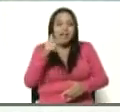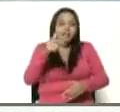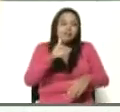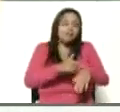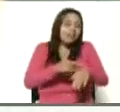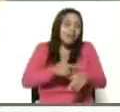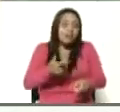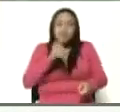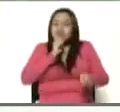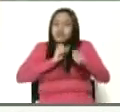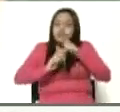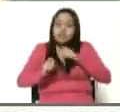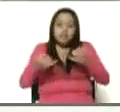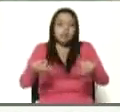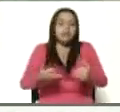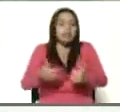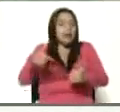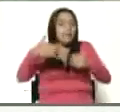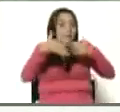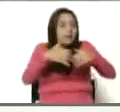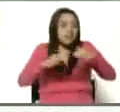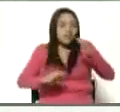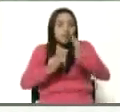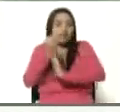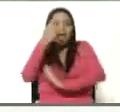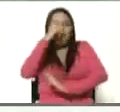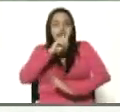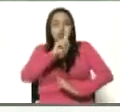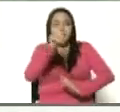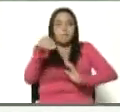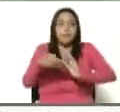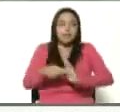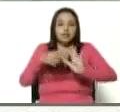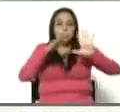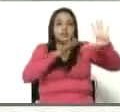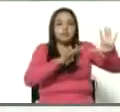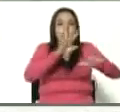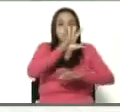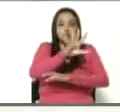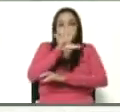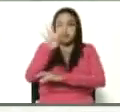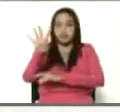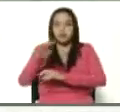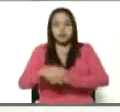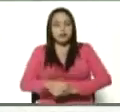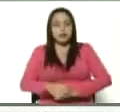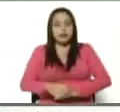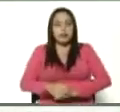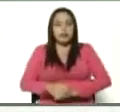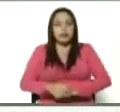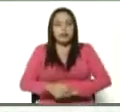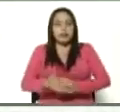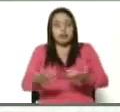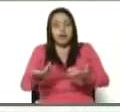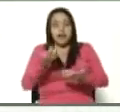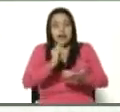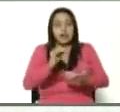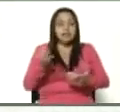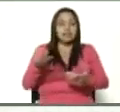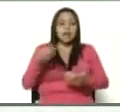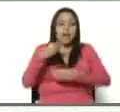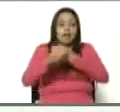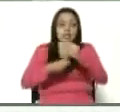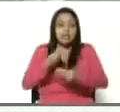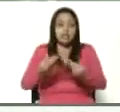difícil. Esta es una empresa fundada en el año 1954. Está la tercera generación y estamos criando